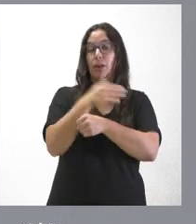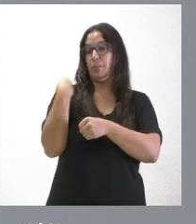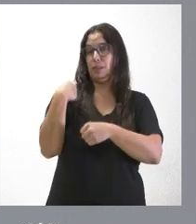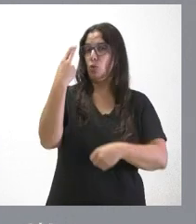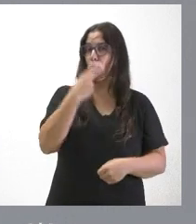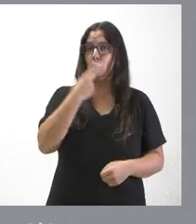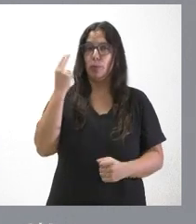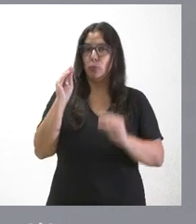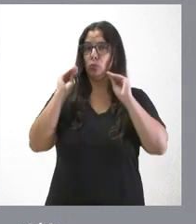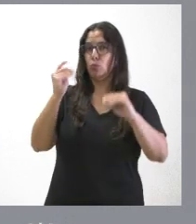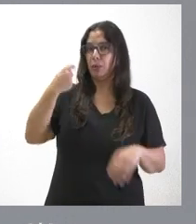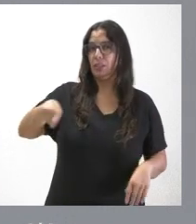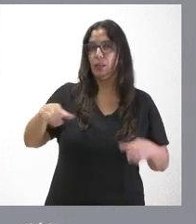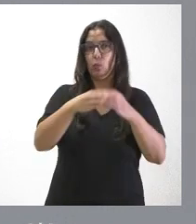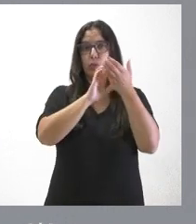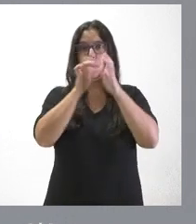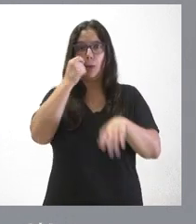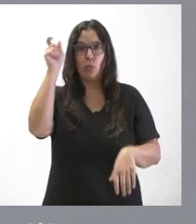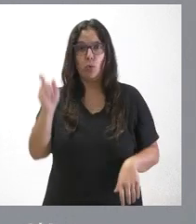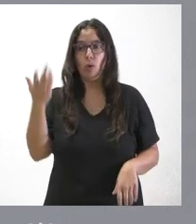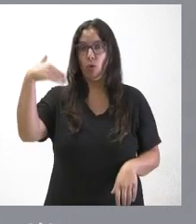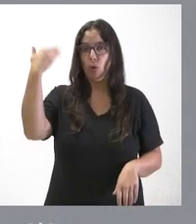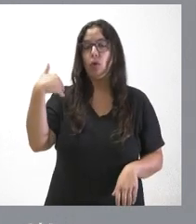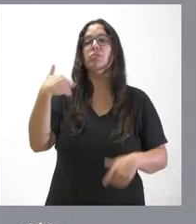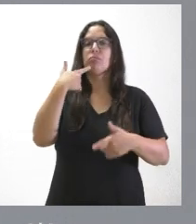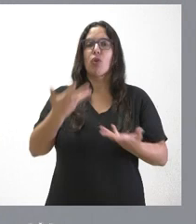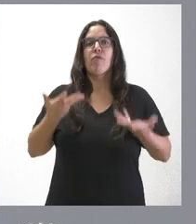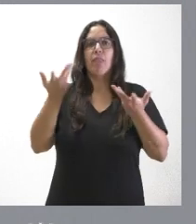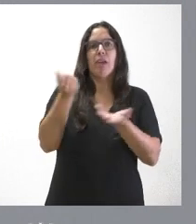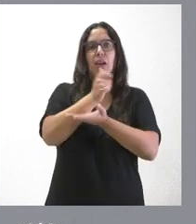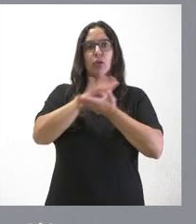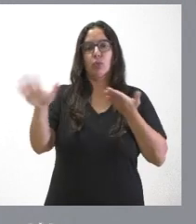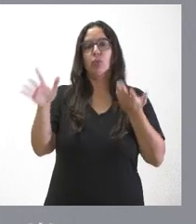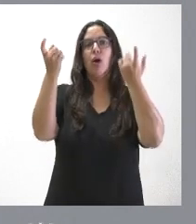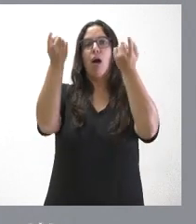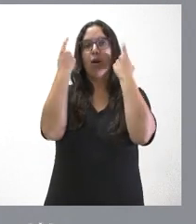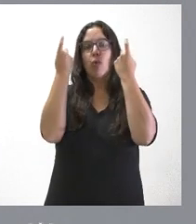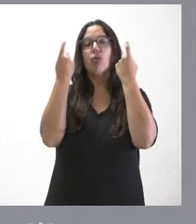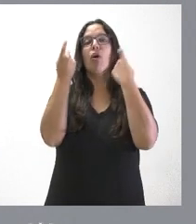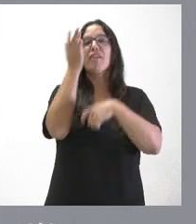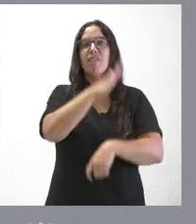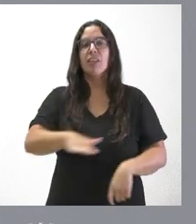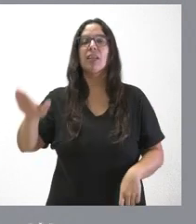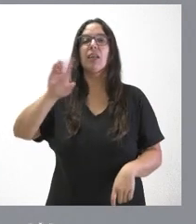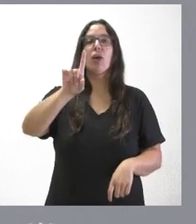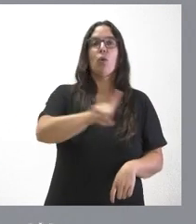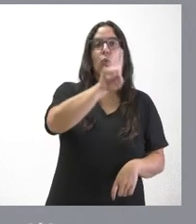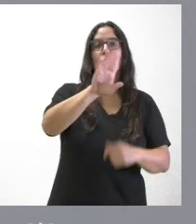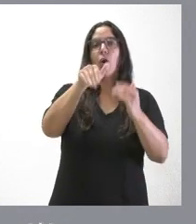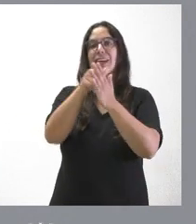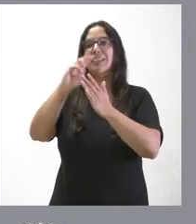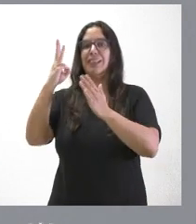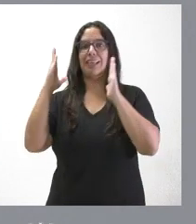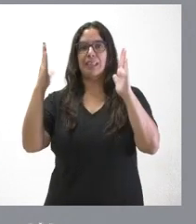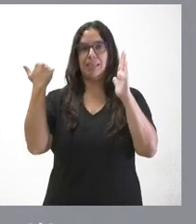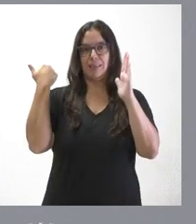el presidente de la Junta de Castilla y León, Alfonso Fernández Mañueco, la gratuidad para los alumnos entre uno y tres años. El